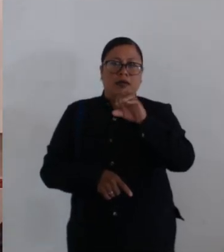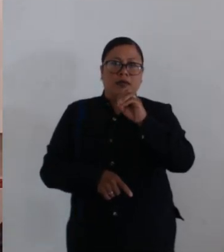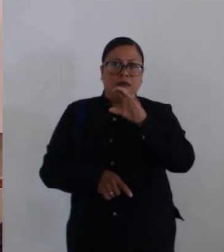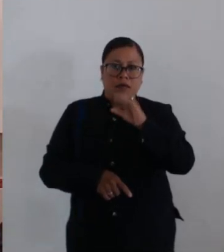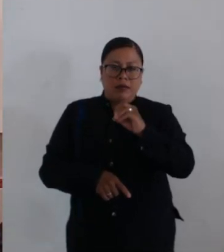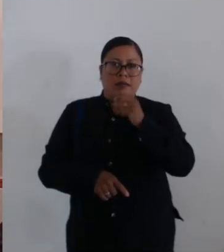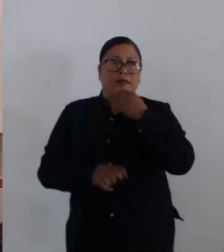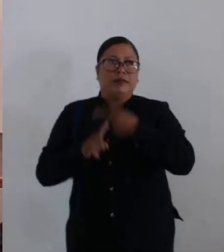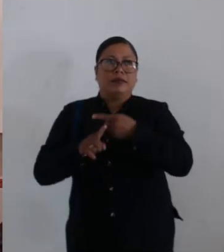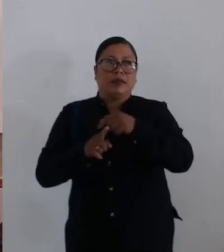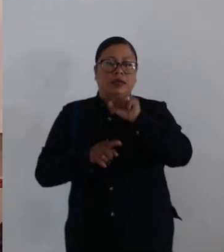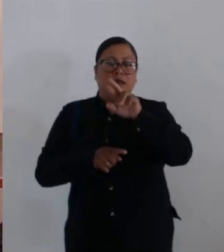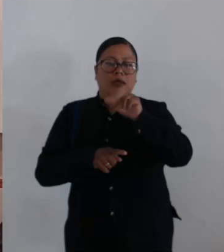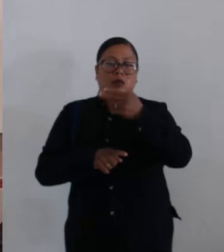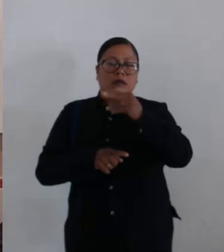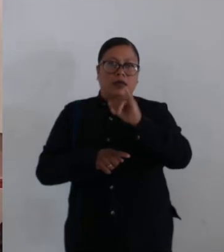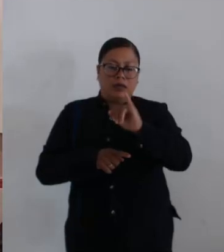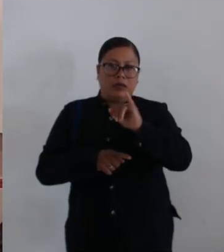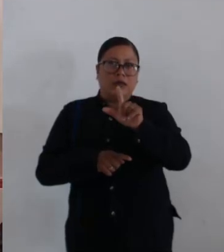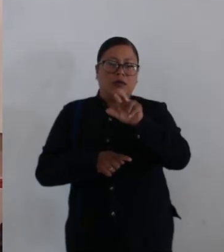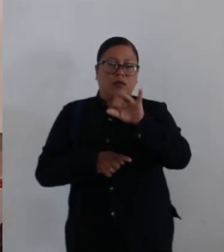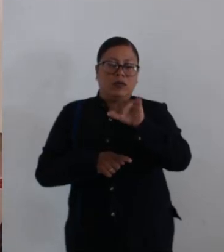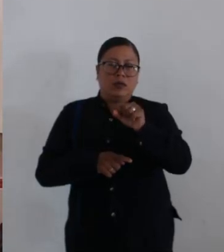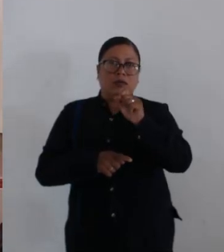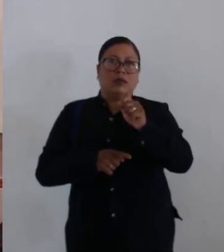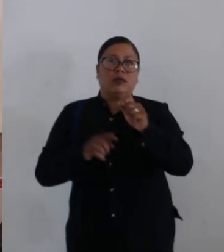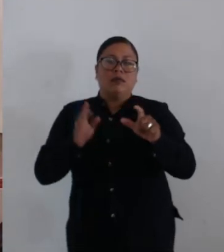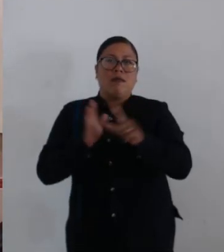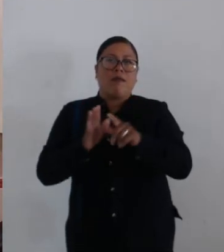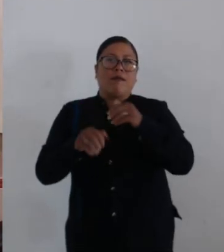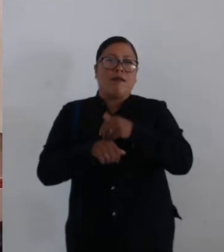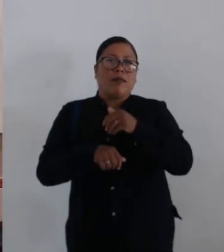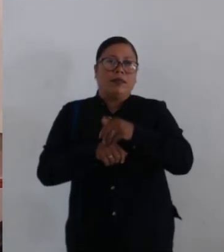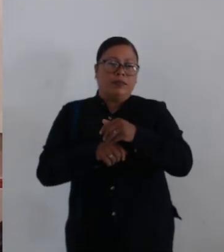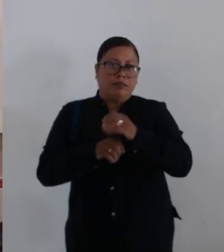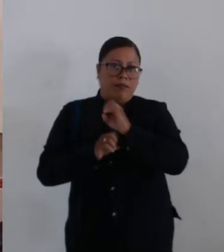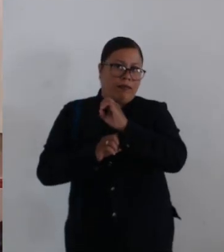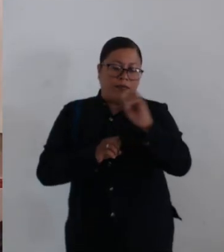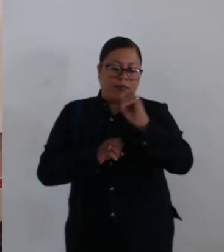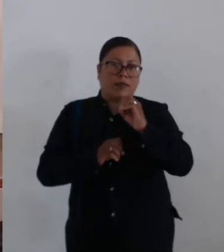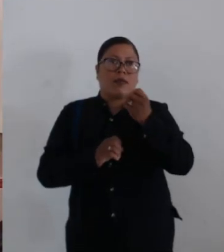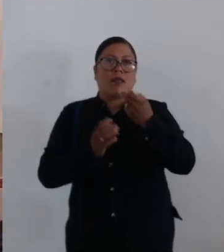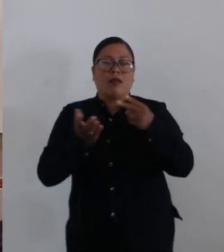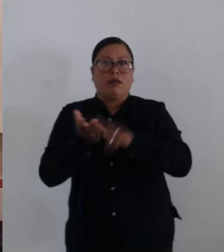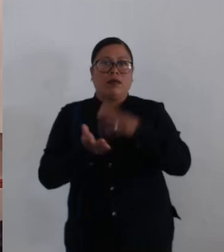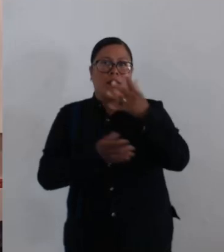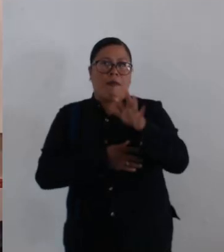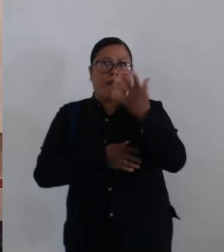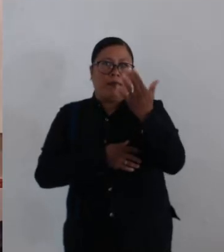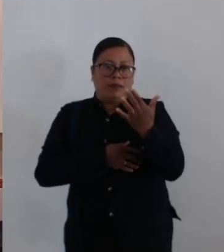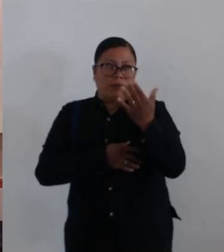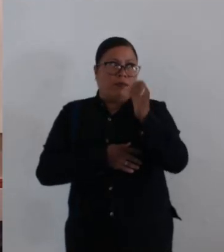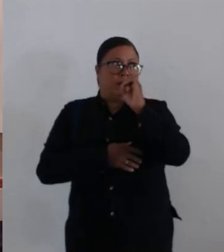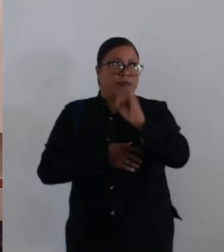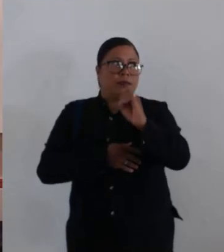favor de la ciudadana Sarai Lidia Cruz Luis, respecto del puesto fijo sin número, con objeto contrato 1050